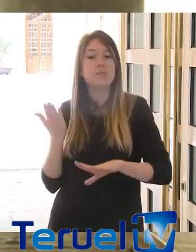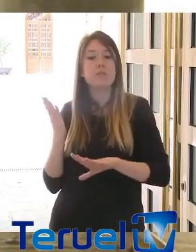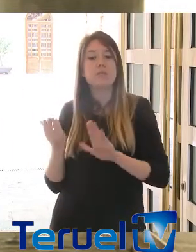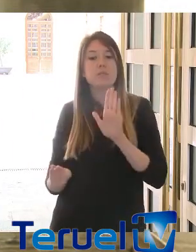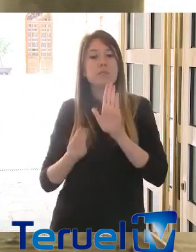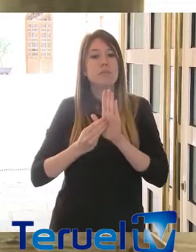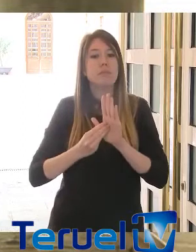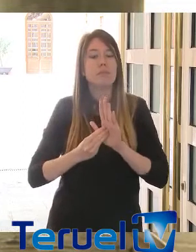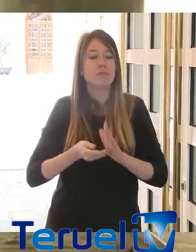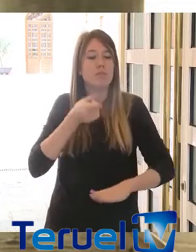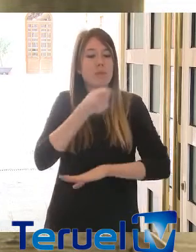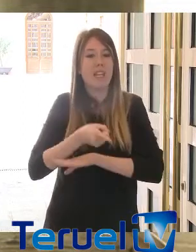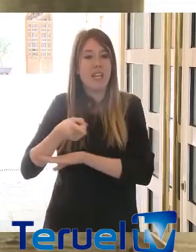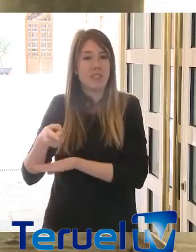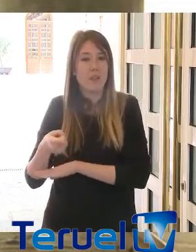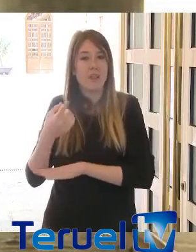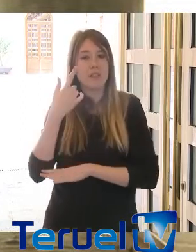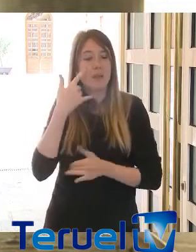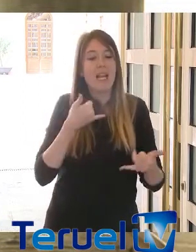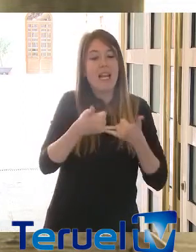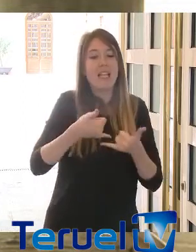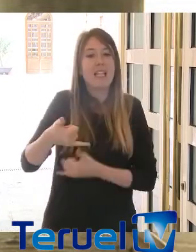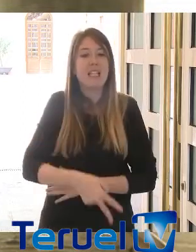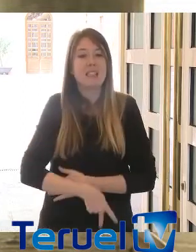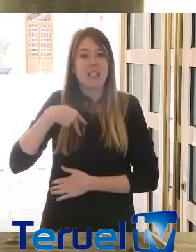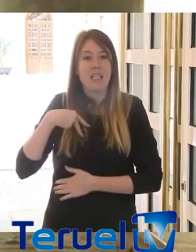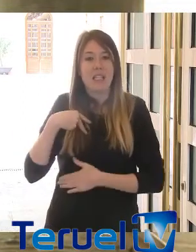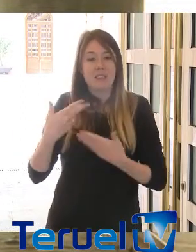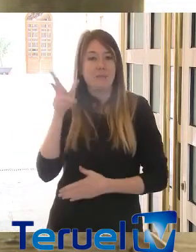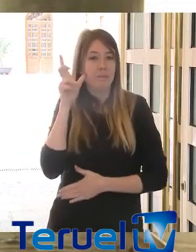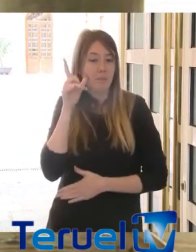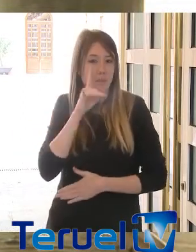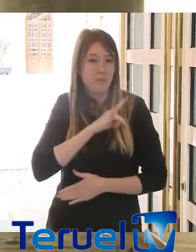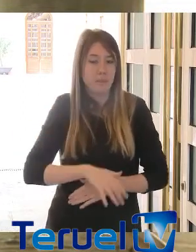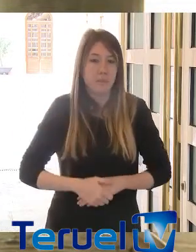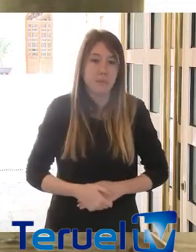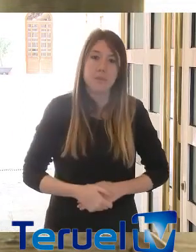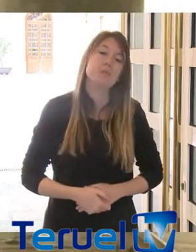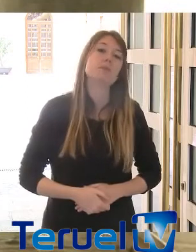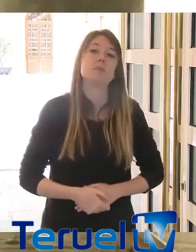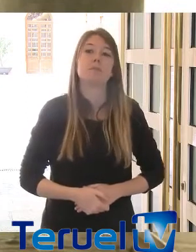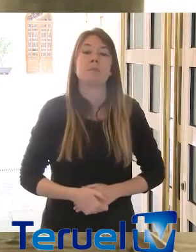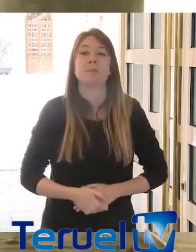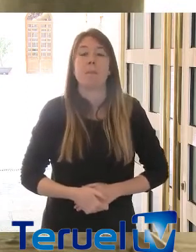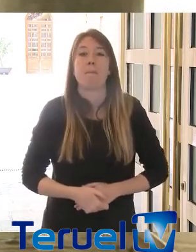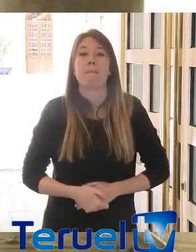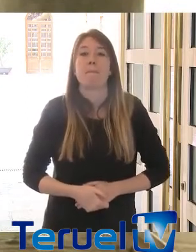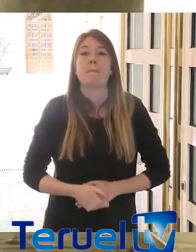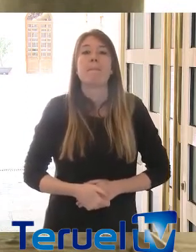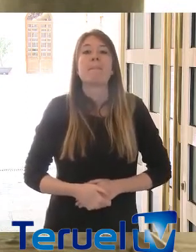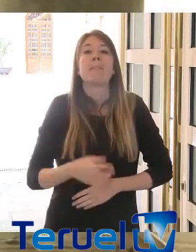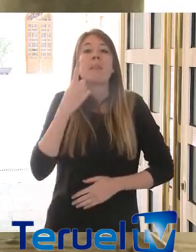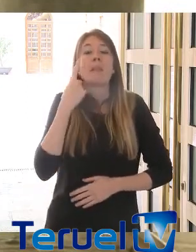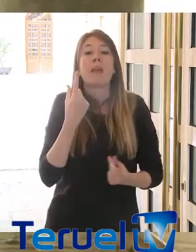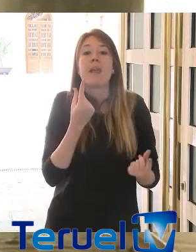borradores de cuáles son las líneas generales sobre las que se quiere actuar. Y esto me lleva a una tercera premisa, que no es otra que la de con qué